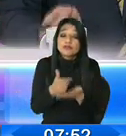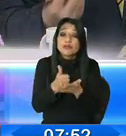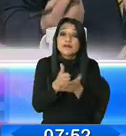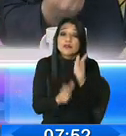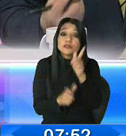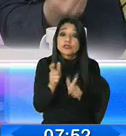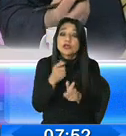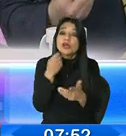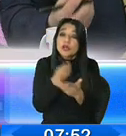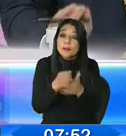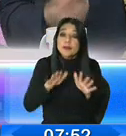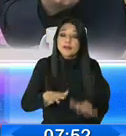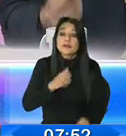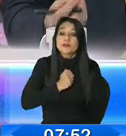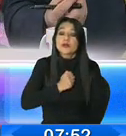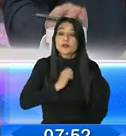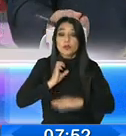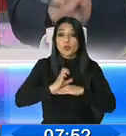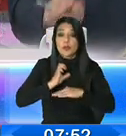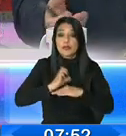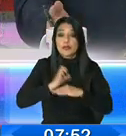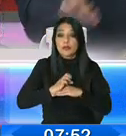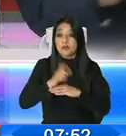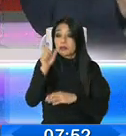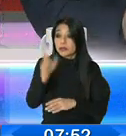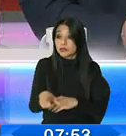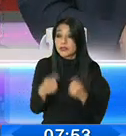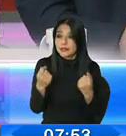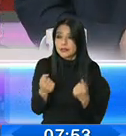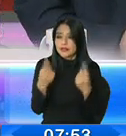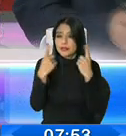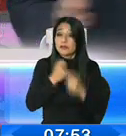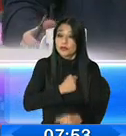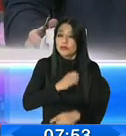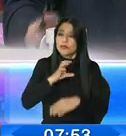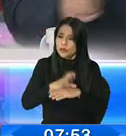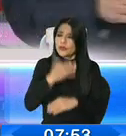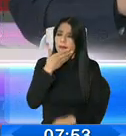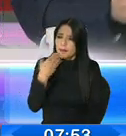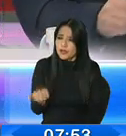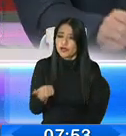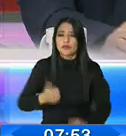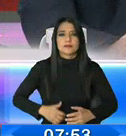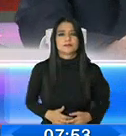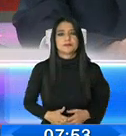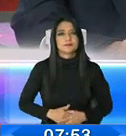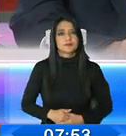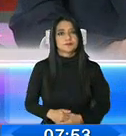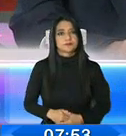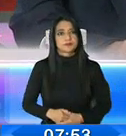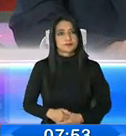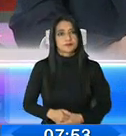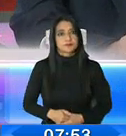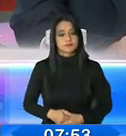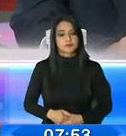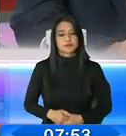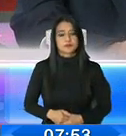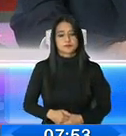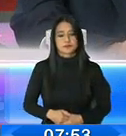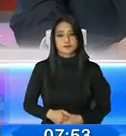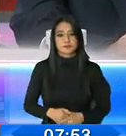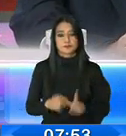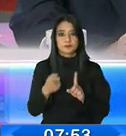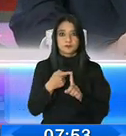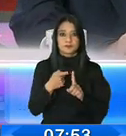al que debe consumir, al ciudadano común, que entienda que lo nuestro es mejor que lo extranjero? Primero, insisto, la